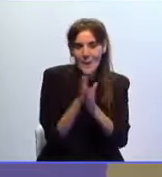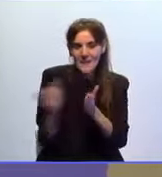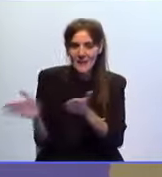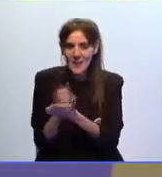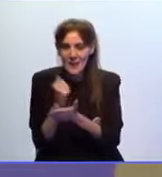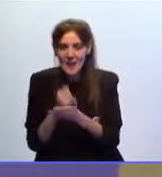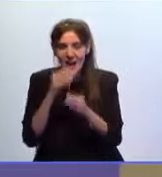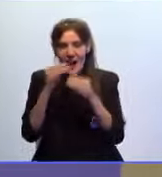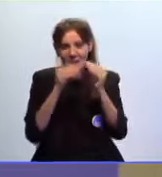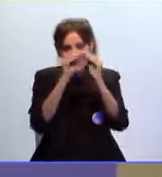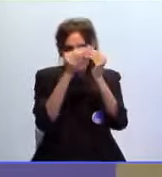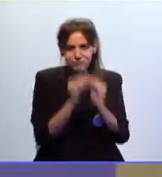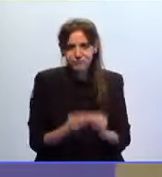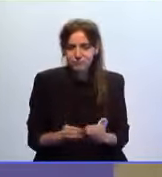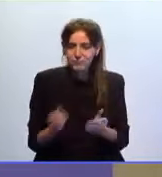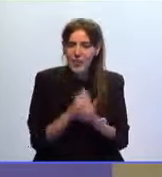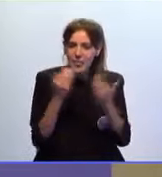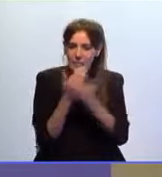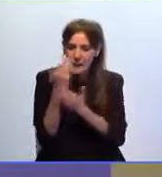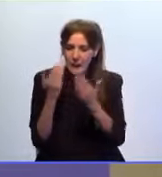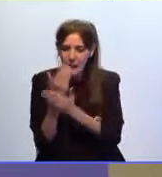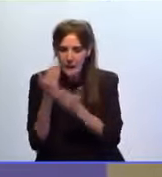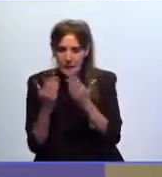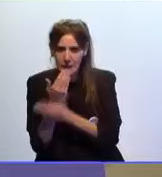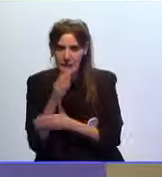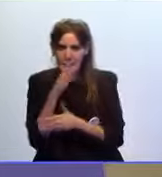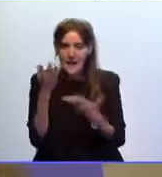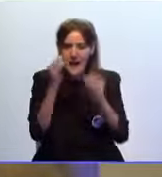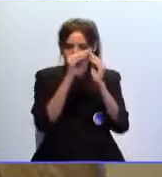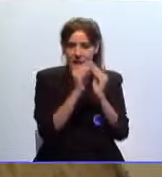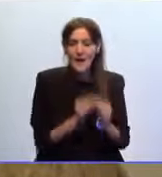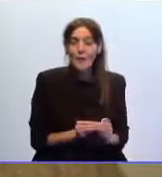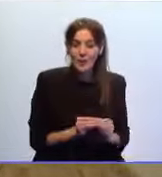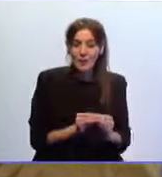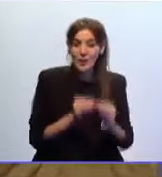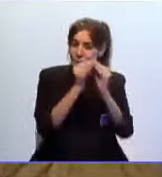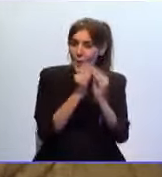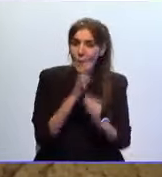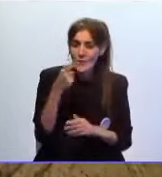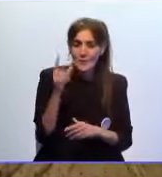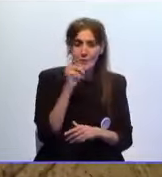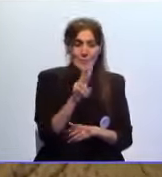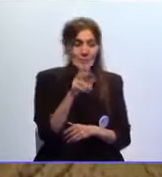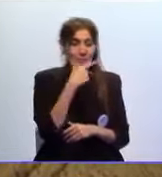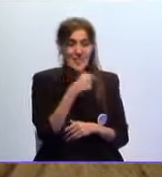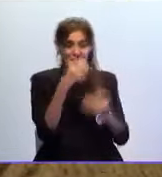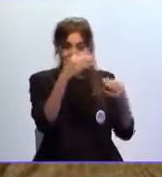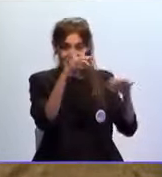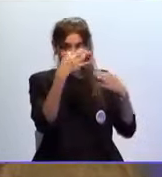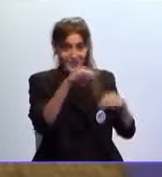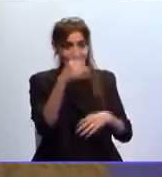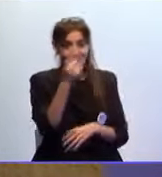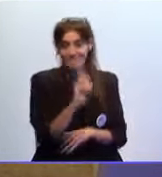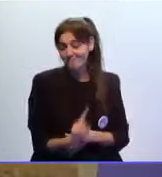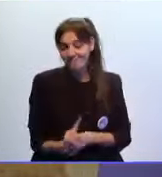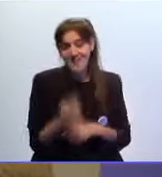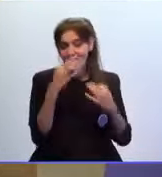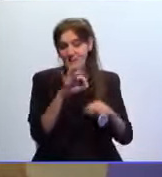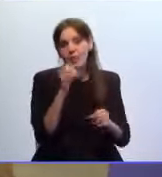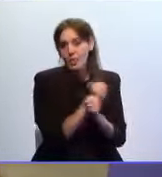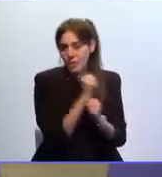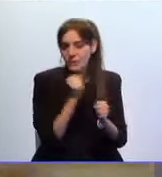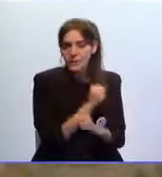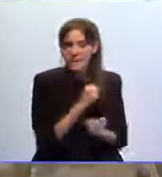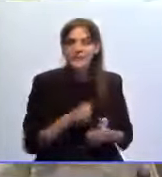se han dedicado varios días a ir elaborando porque esto aunque parezca así muy sencillo es mucho